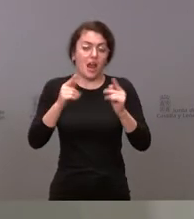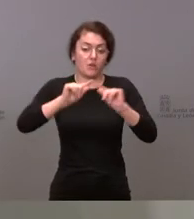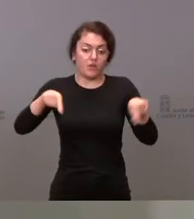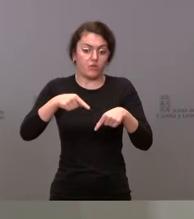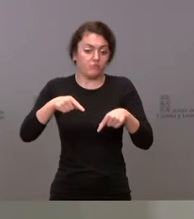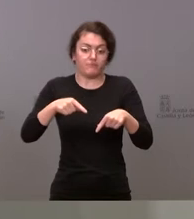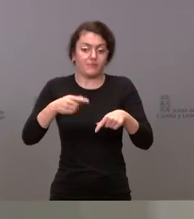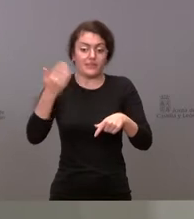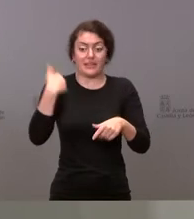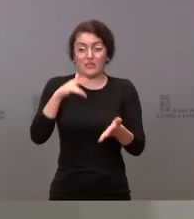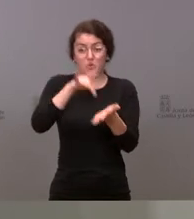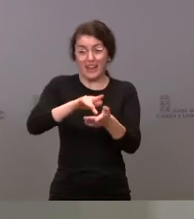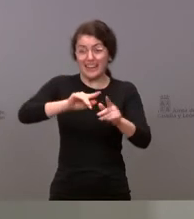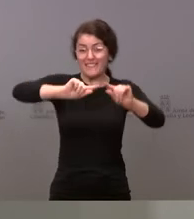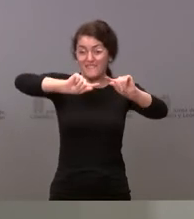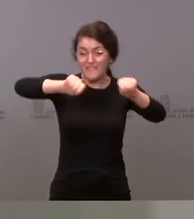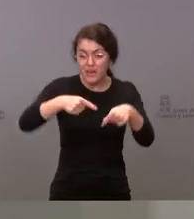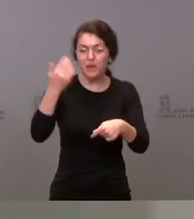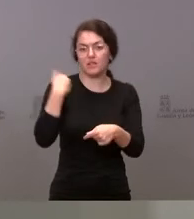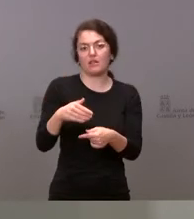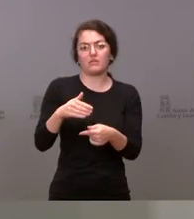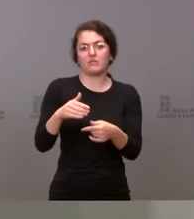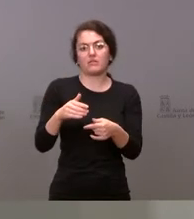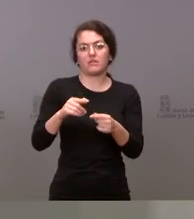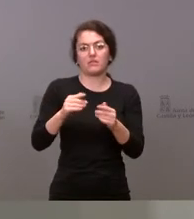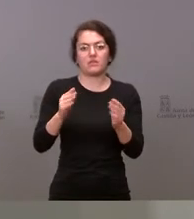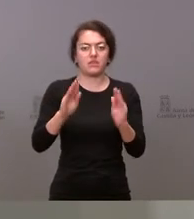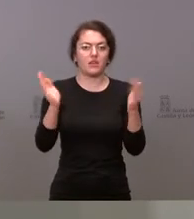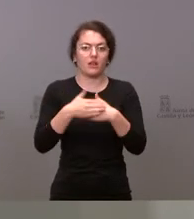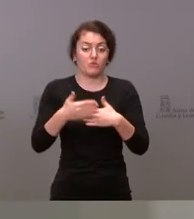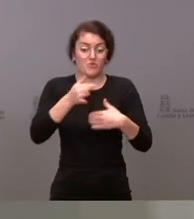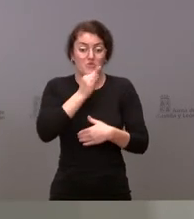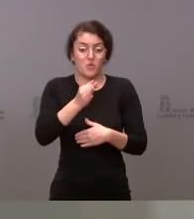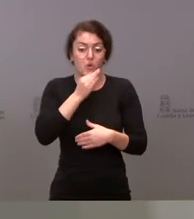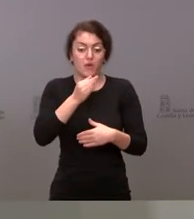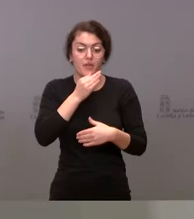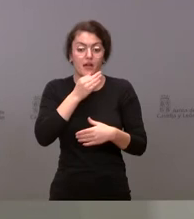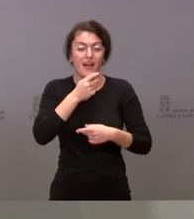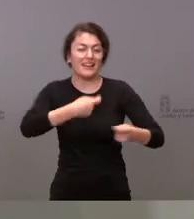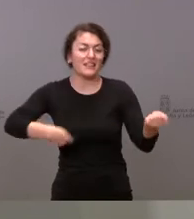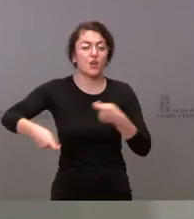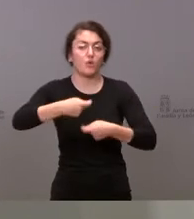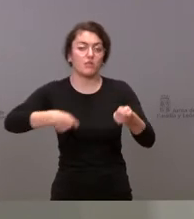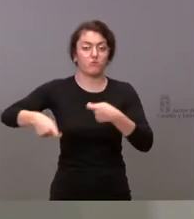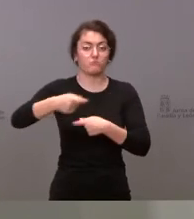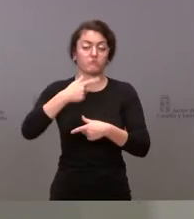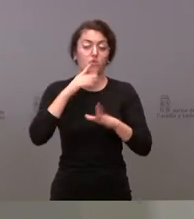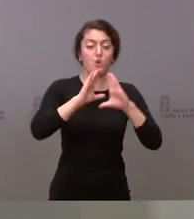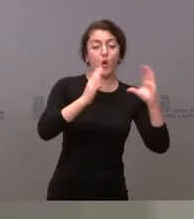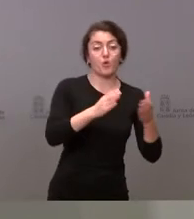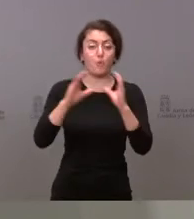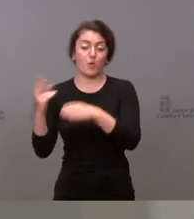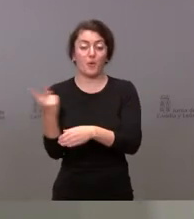firman. Y en este momento es un momento de negociación en el que participan los dos grupos parlamentarios que dan